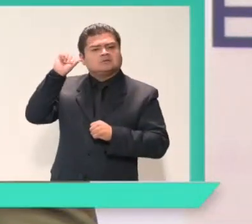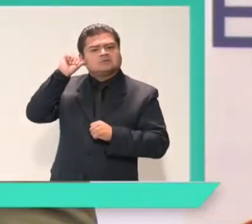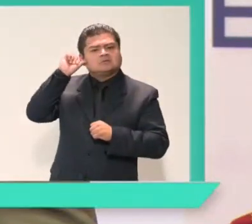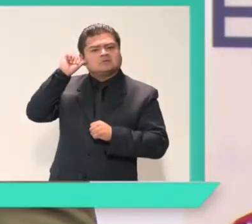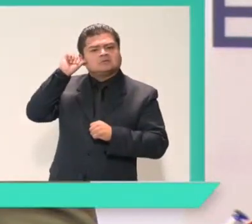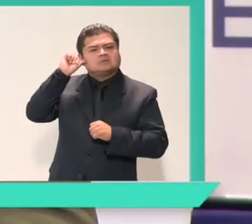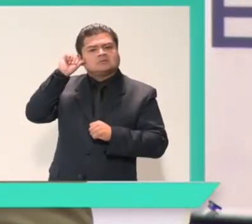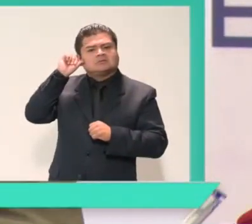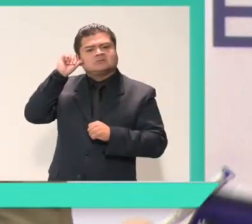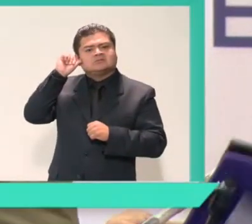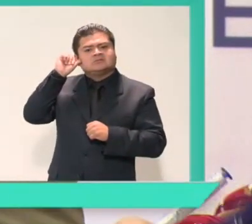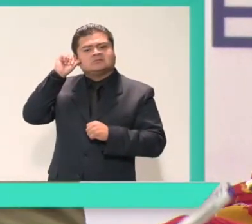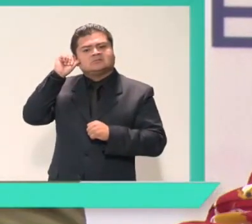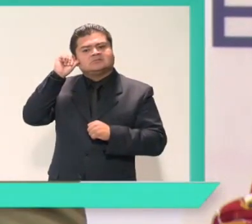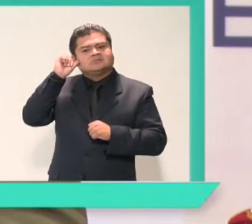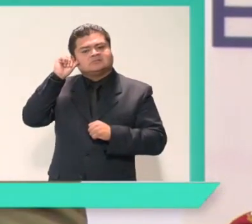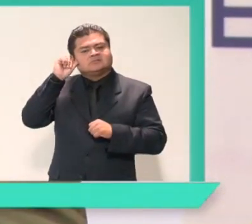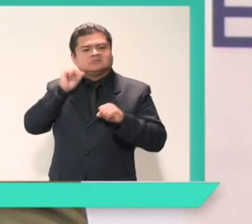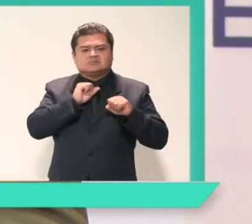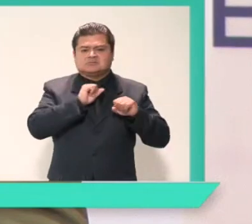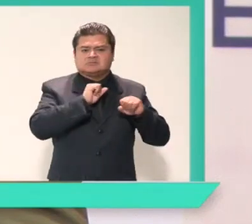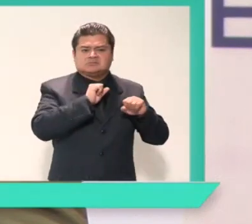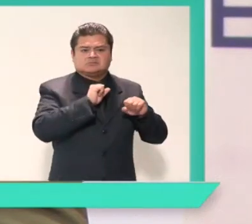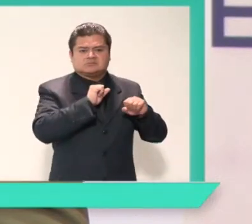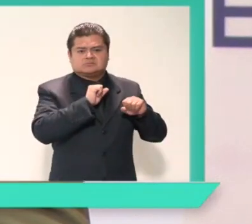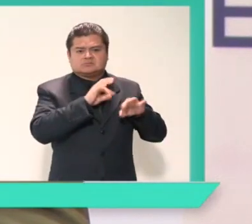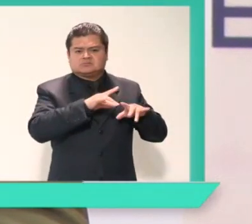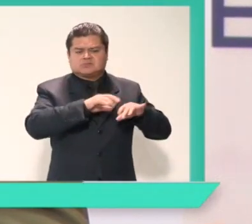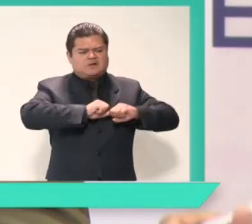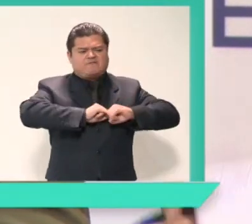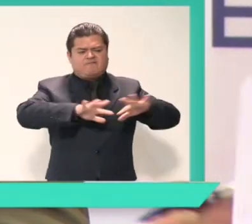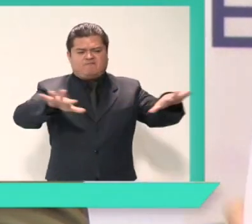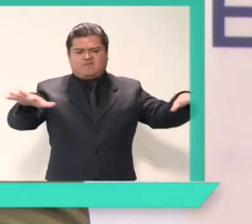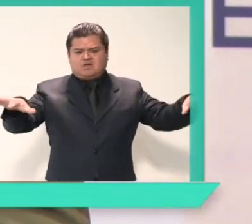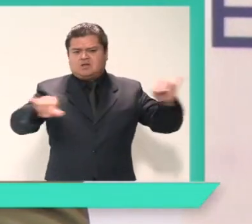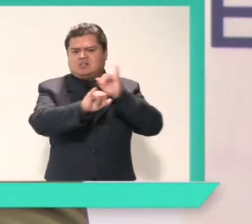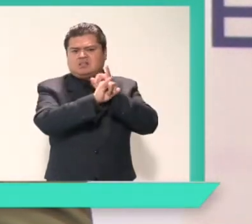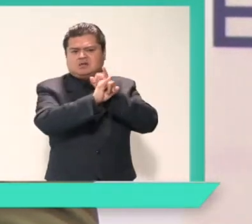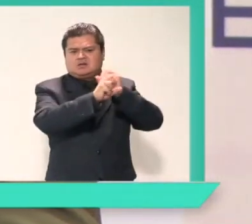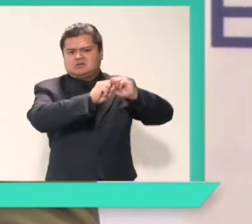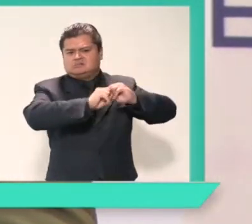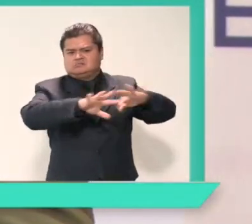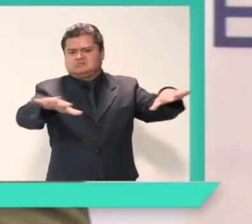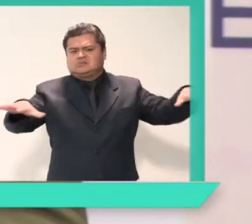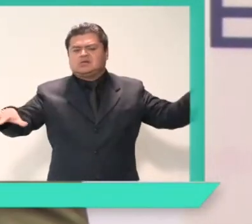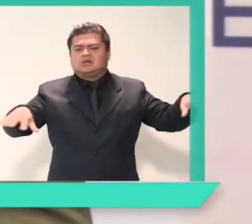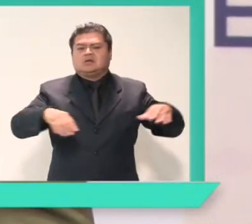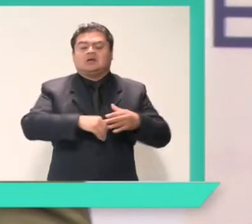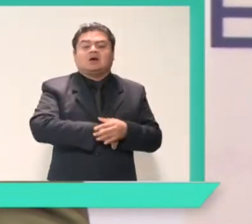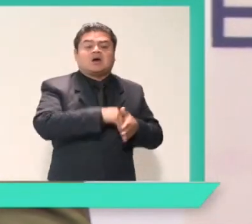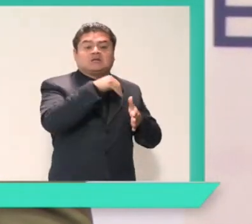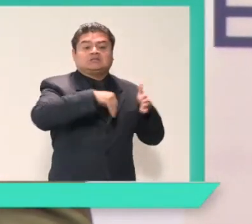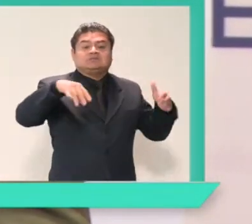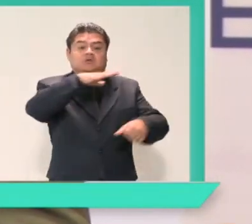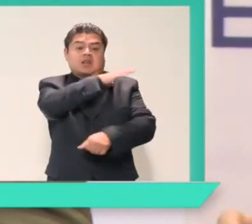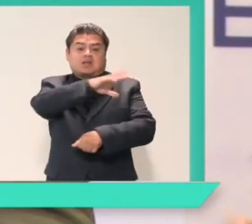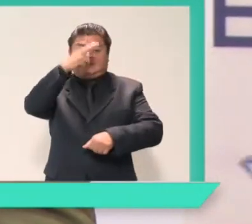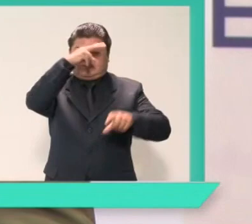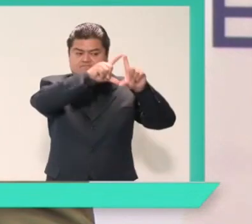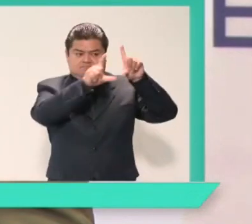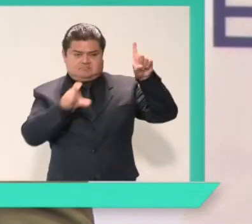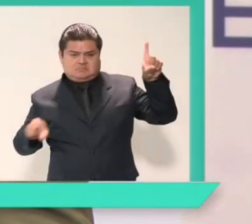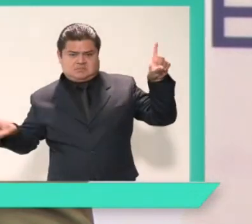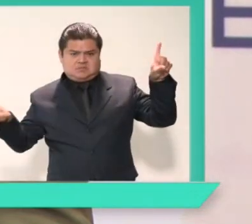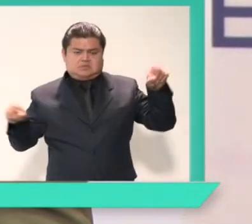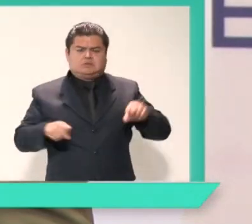Nación, Carlos Enrique Ruiz Abreu, el comisionado del INAI, Rosendevgen y Monterrey Chepov, y el coordinador de la Comisión de Archivos y Gestión Documental del Sistema,